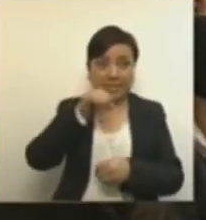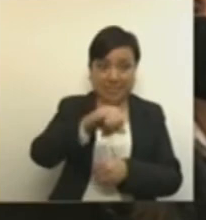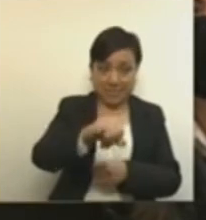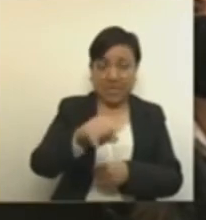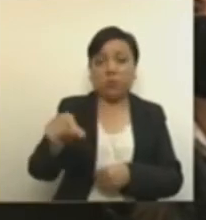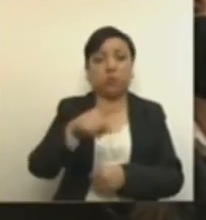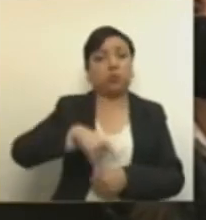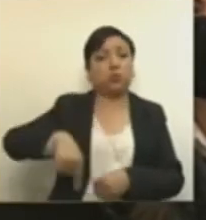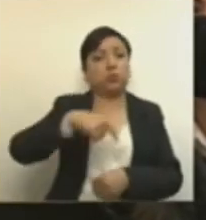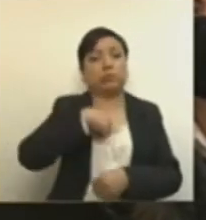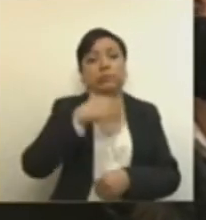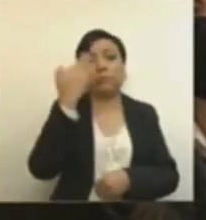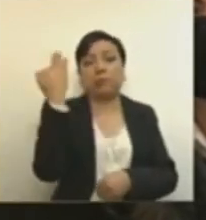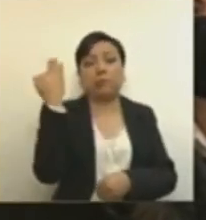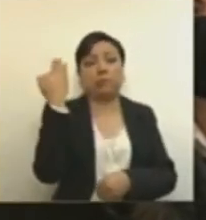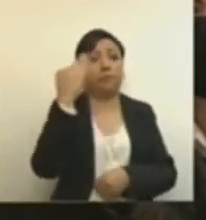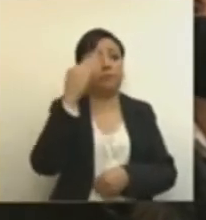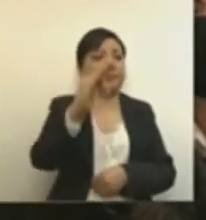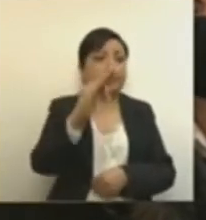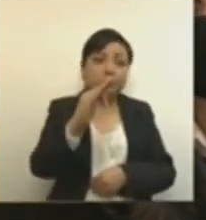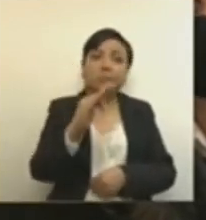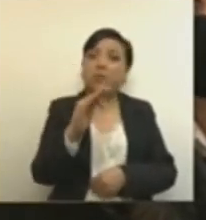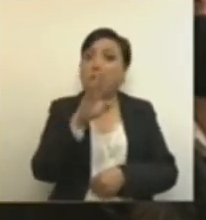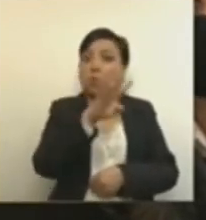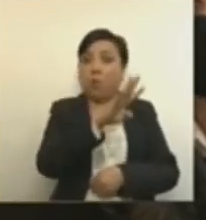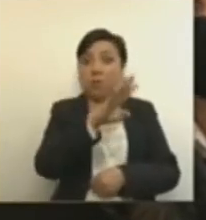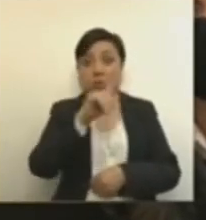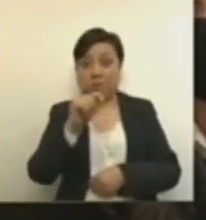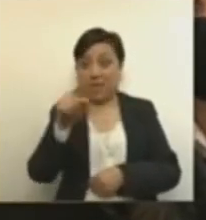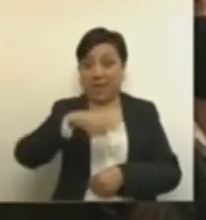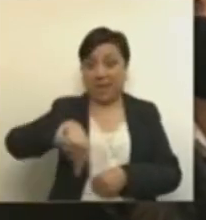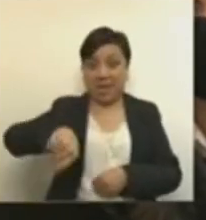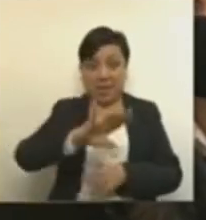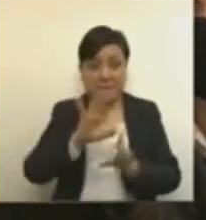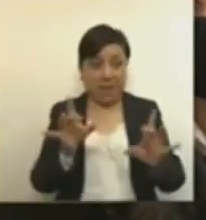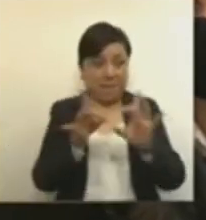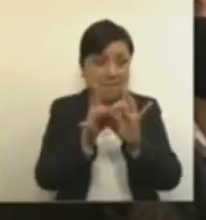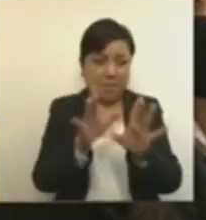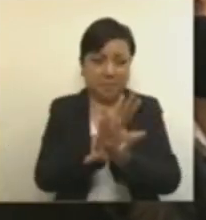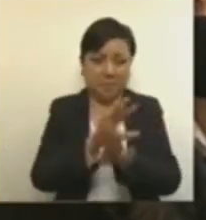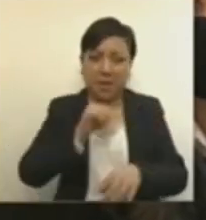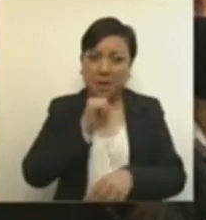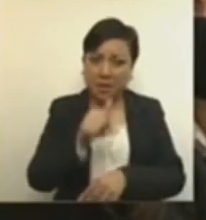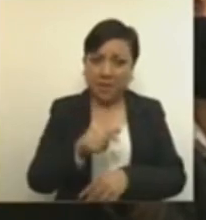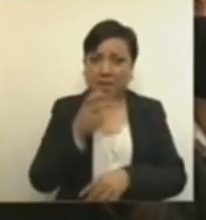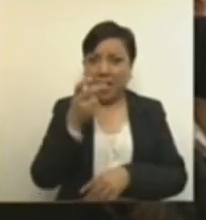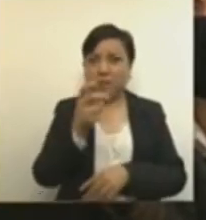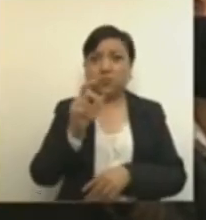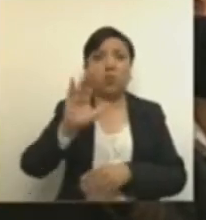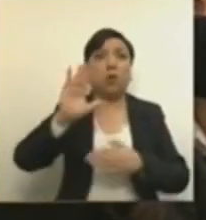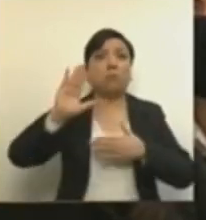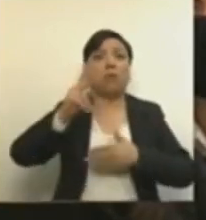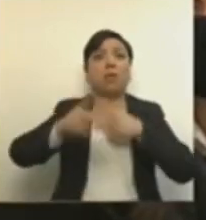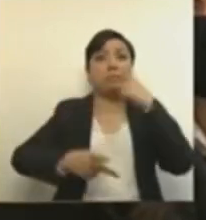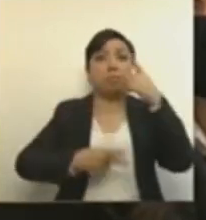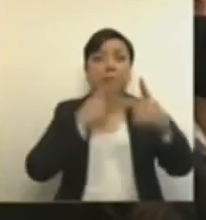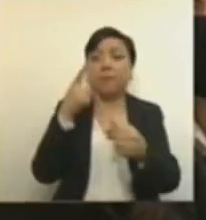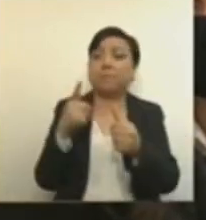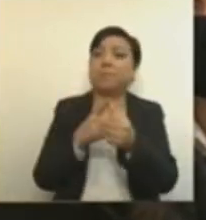en contra de su pregonada cuarta transformación. ¿No acaso prometieron que primero los pobres?